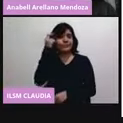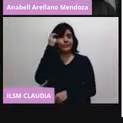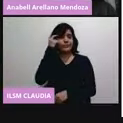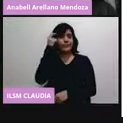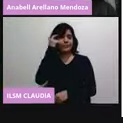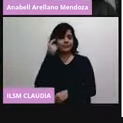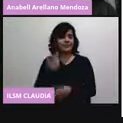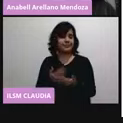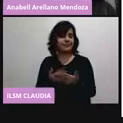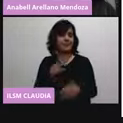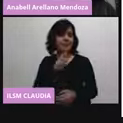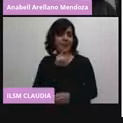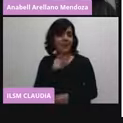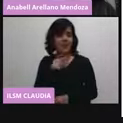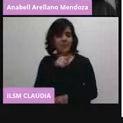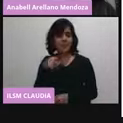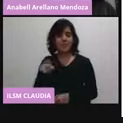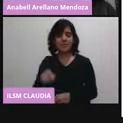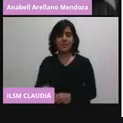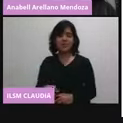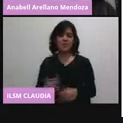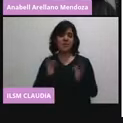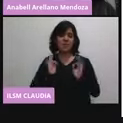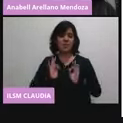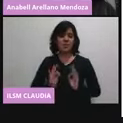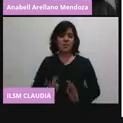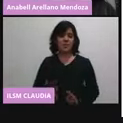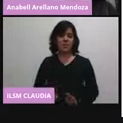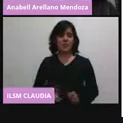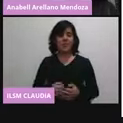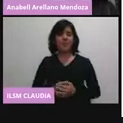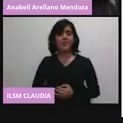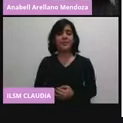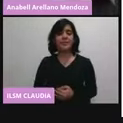doler. Ya vamos a ver después las reacciones que puede producir.